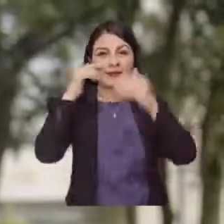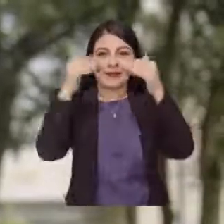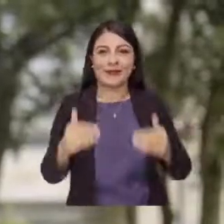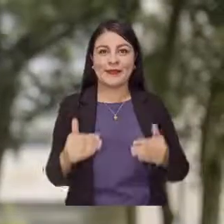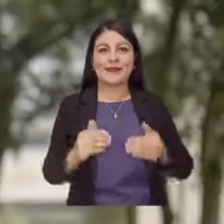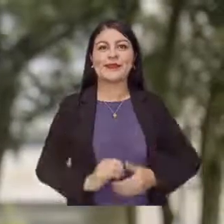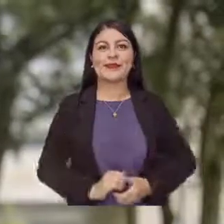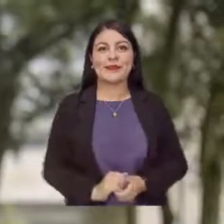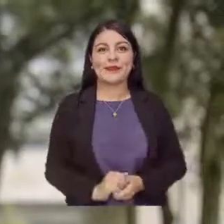personas con discapacidad.